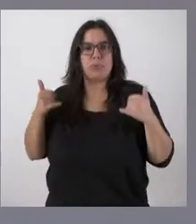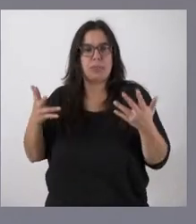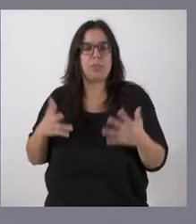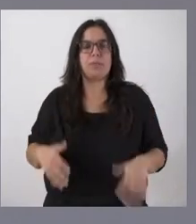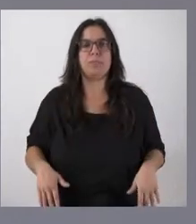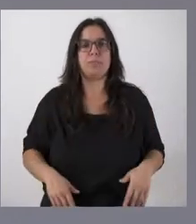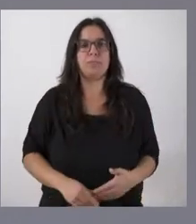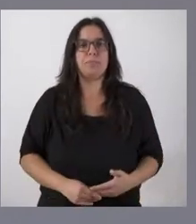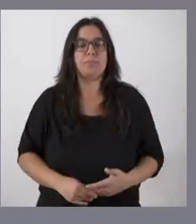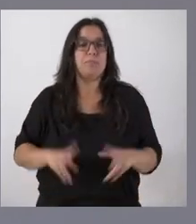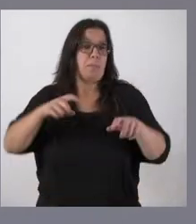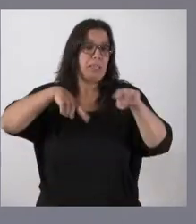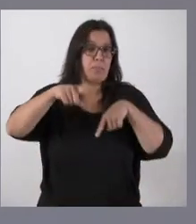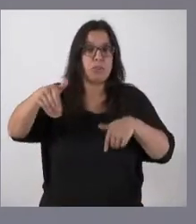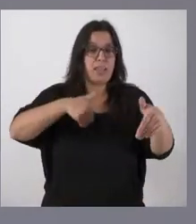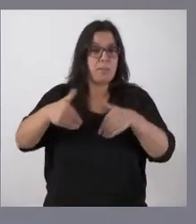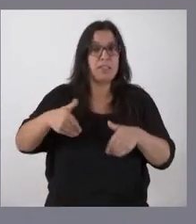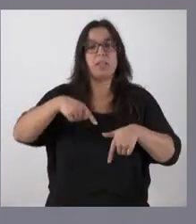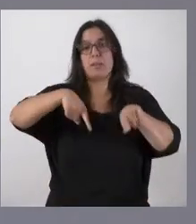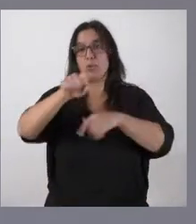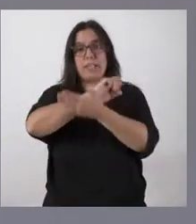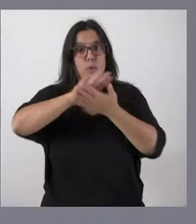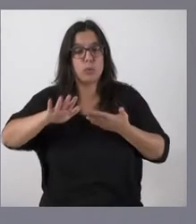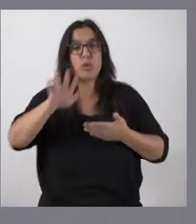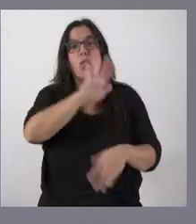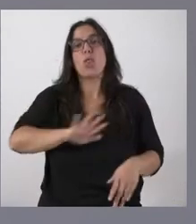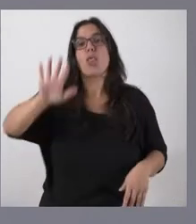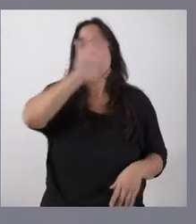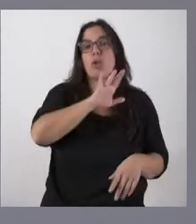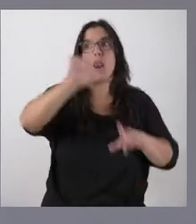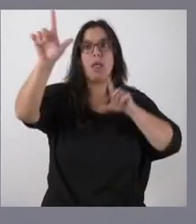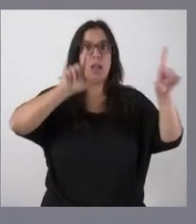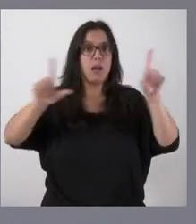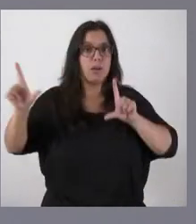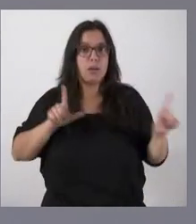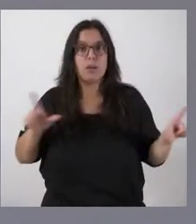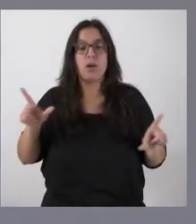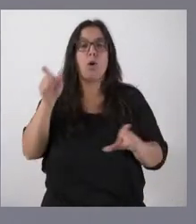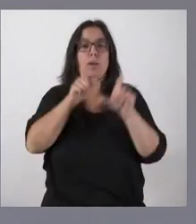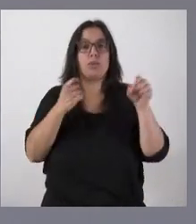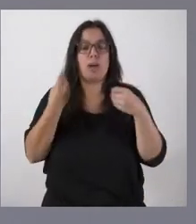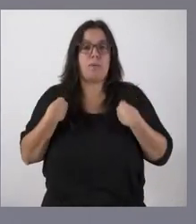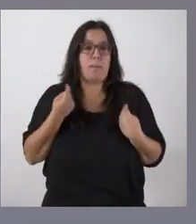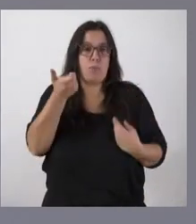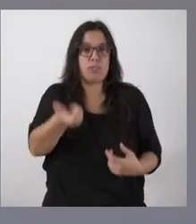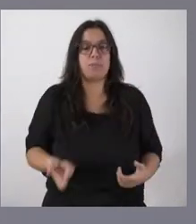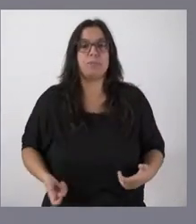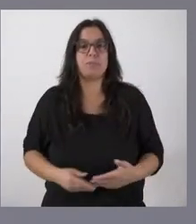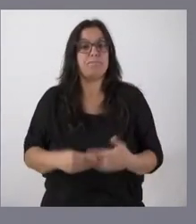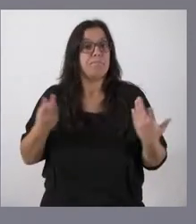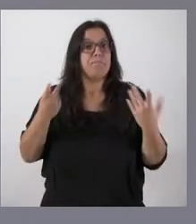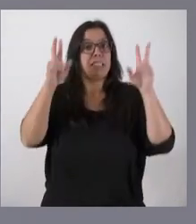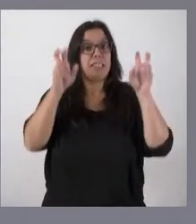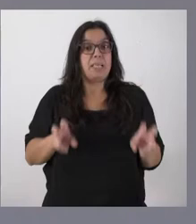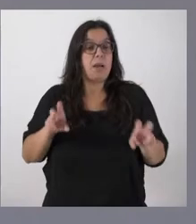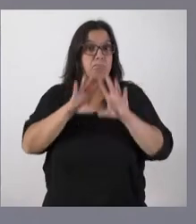fórmula del transporte a la demanda, de la gratuidad del transporte en zonas dispersas y de baja densidad poblacional. Y esos son los asuntos